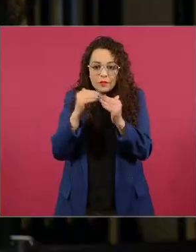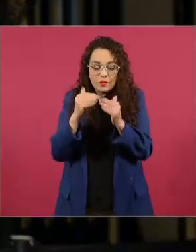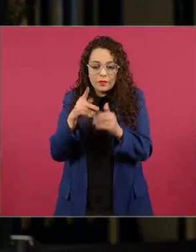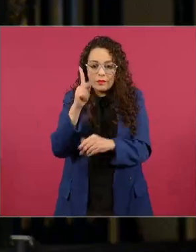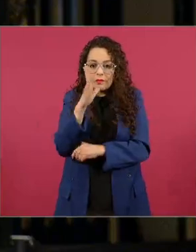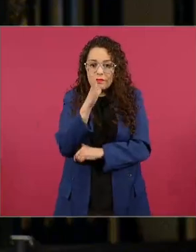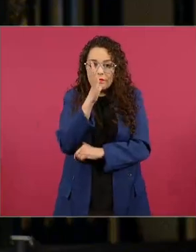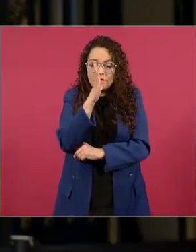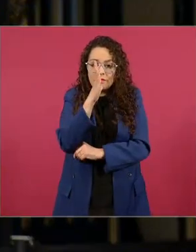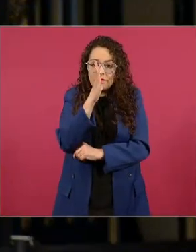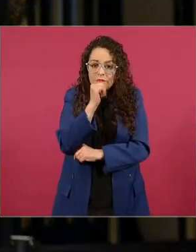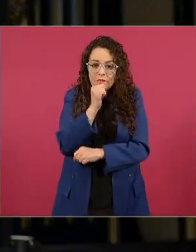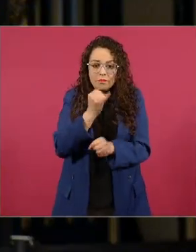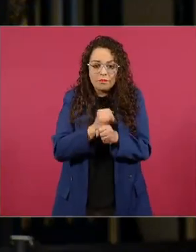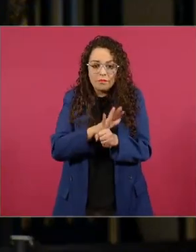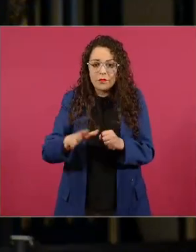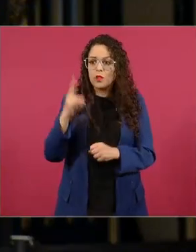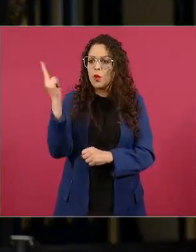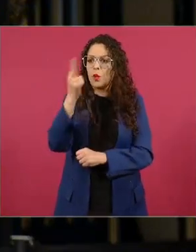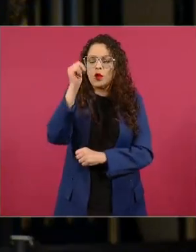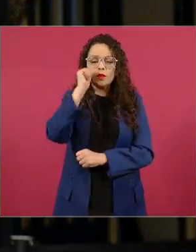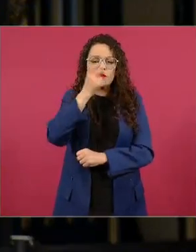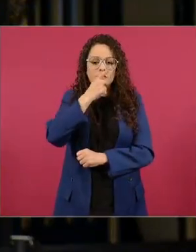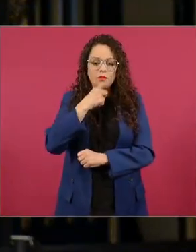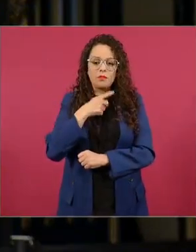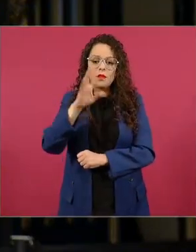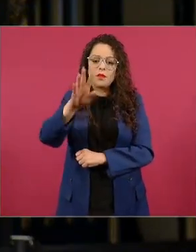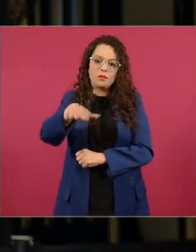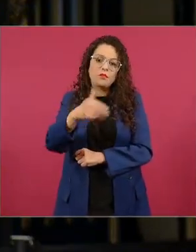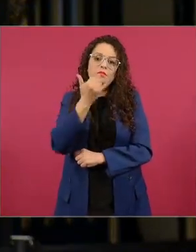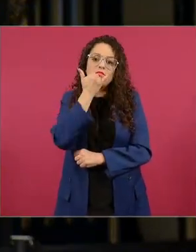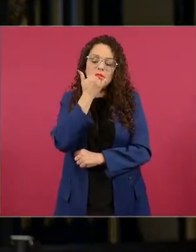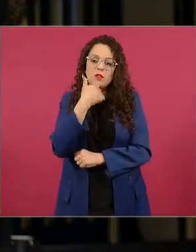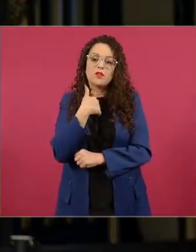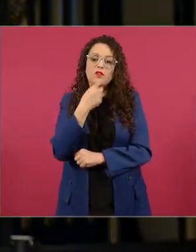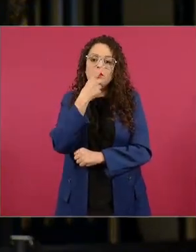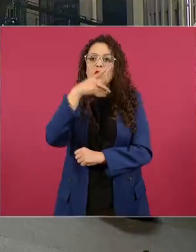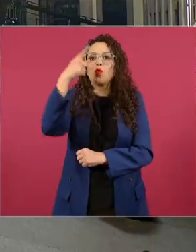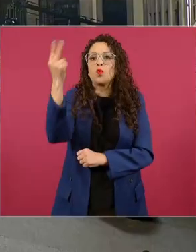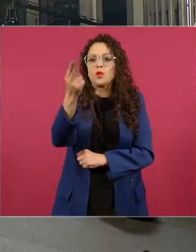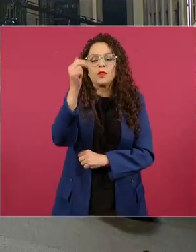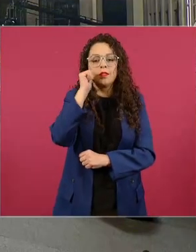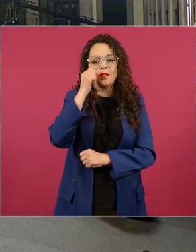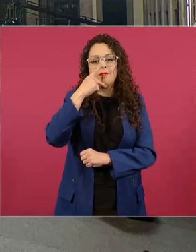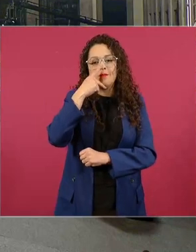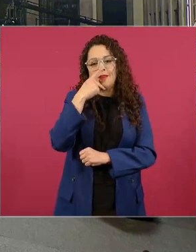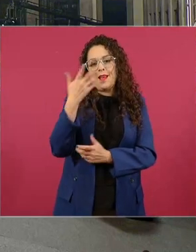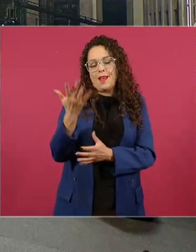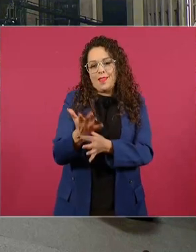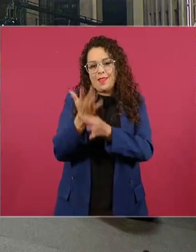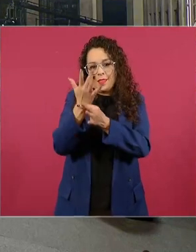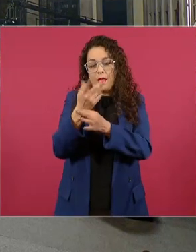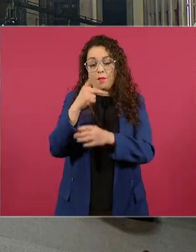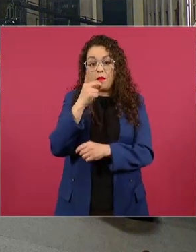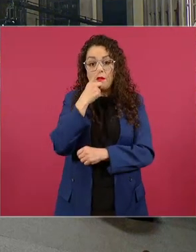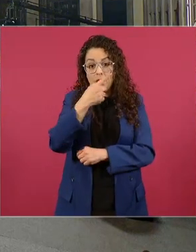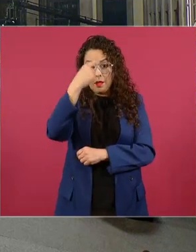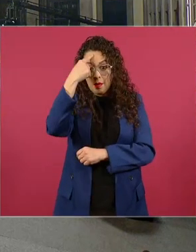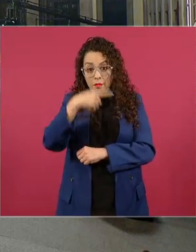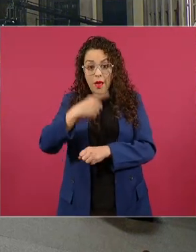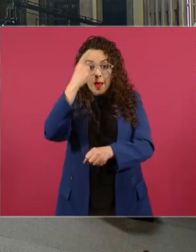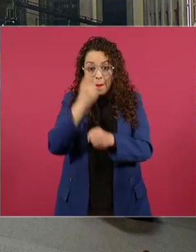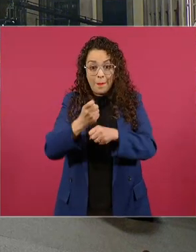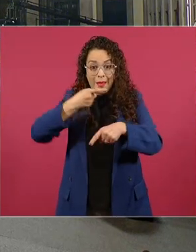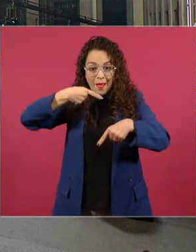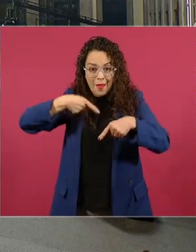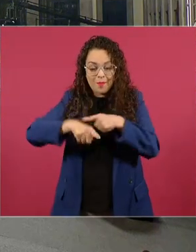usted siempre dice señor presidente y perdón por recurrir a su frasiología pero que por el bien de todos primero los pobres en este caso estamos